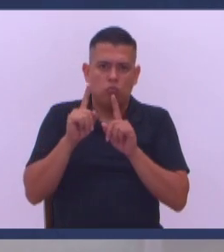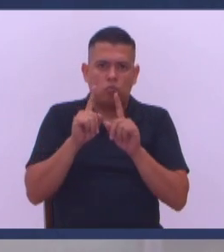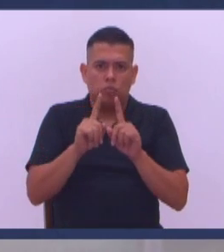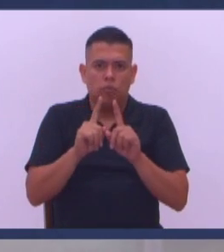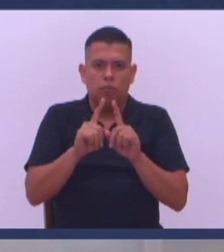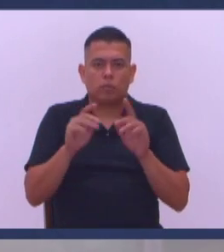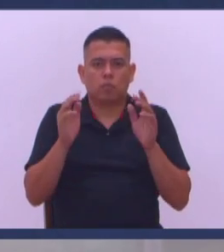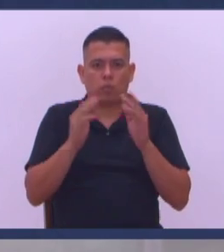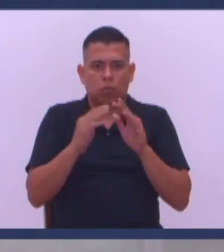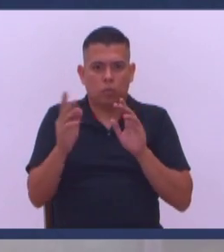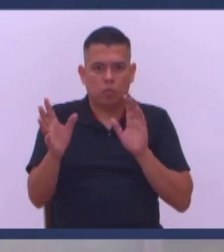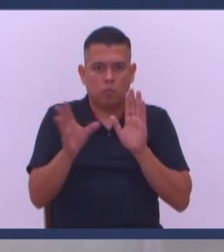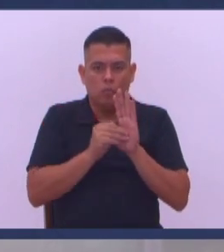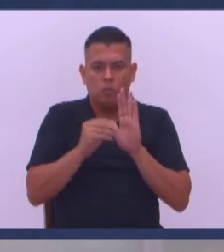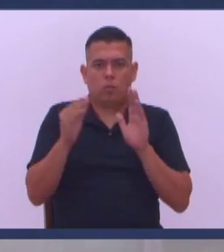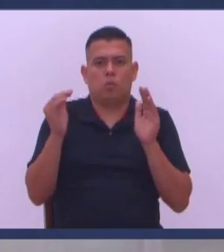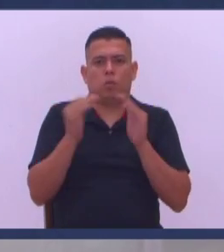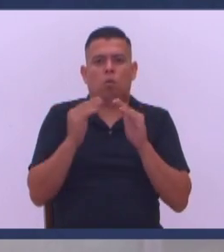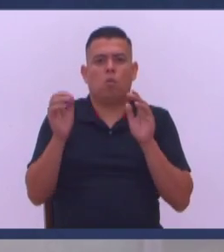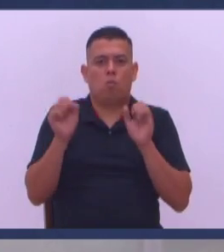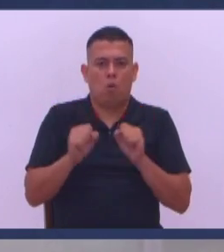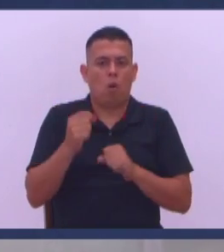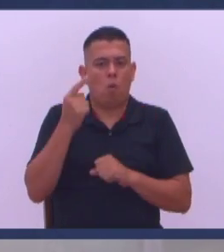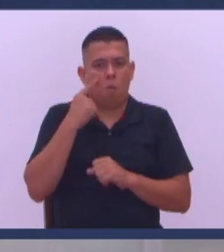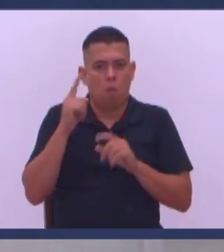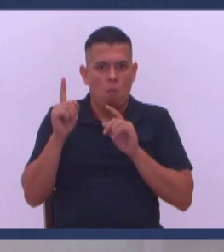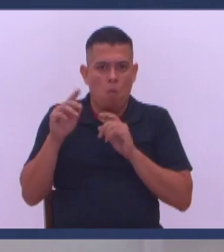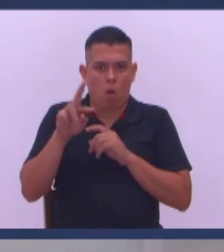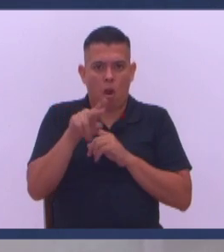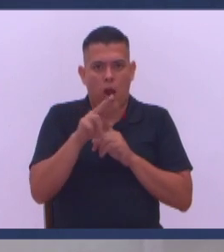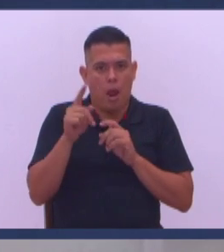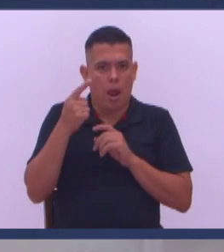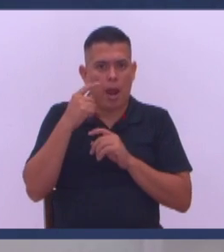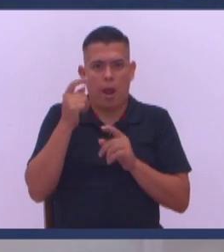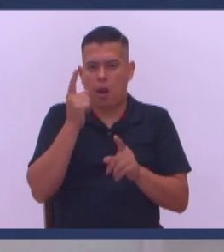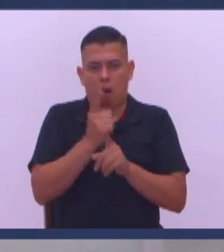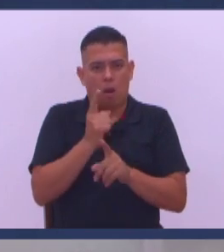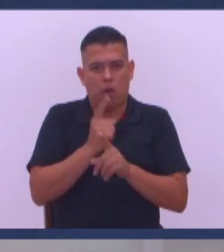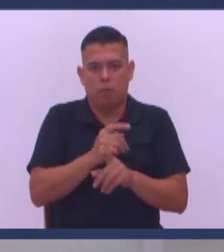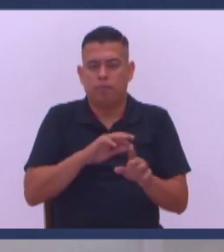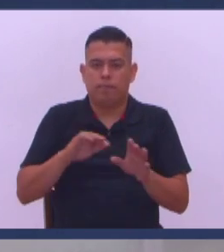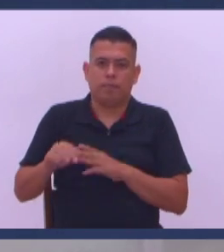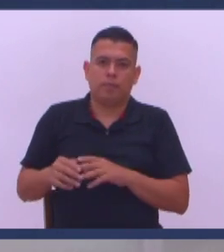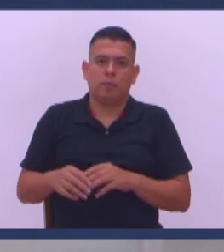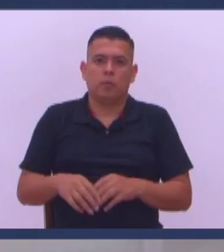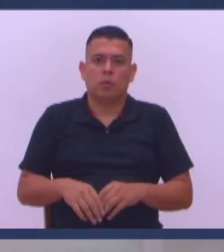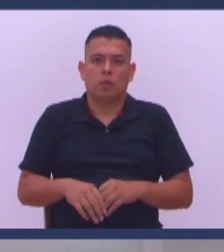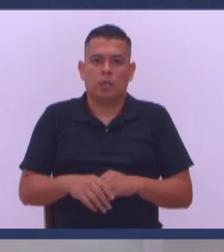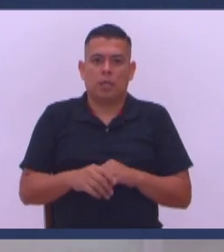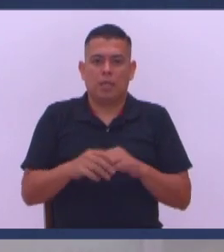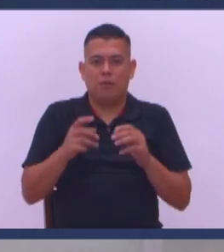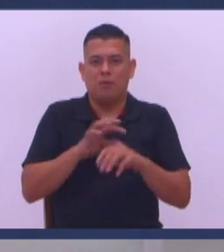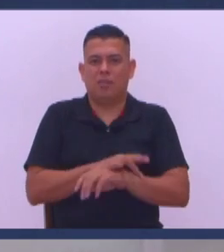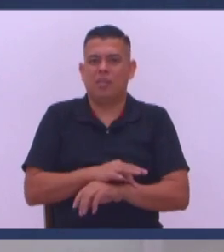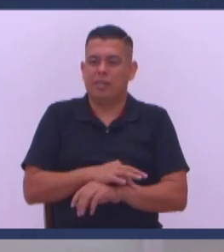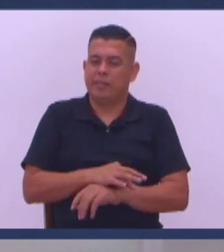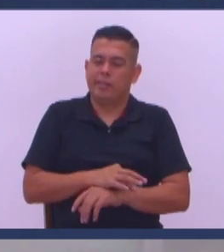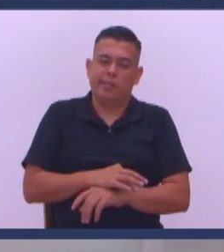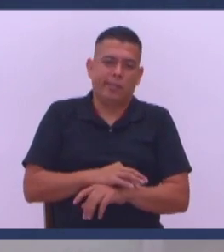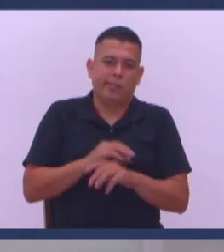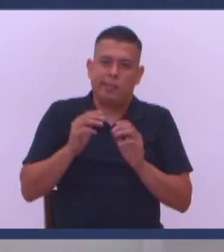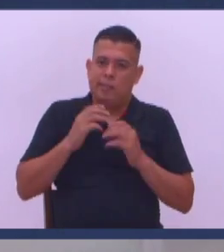El que anda en la miel Algo se le pega Ay hermano Que difícil es Cuando tenemos que Despegarnos de la carne